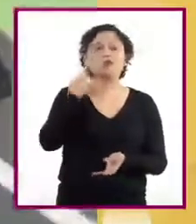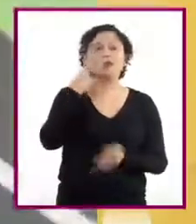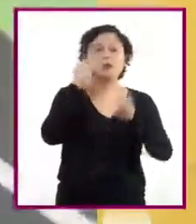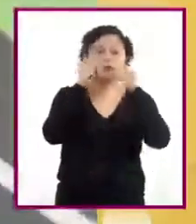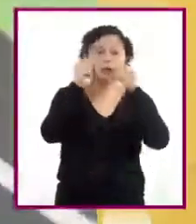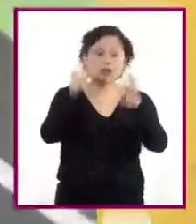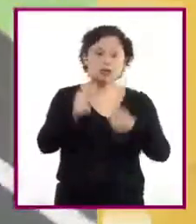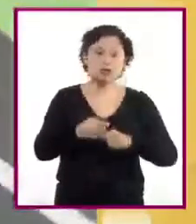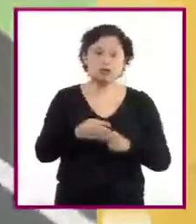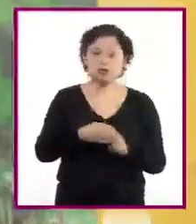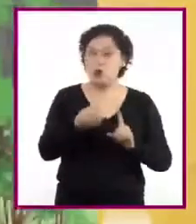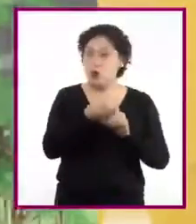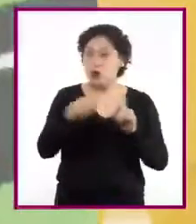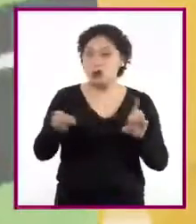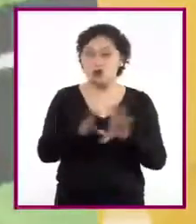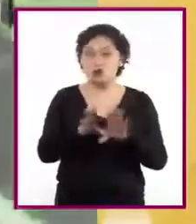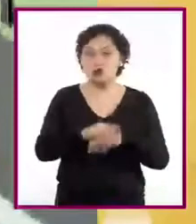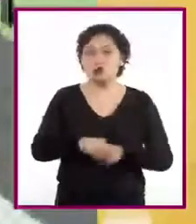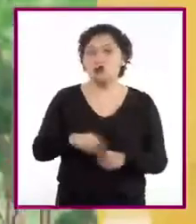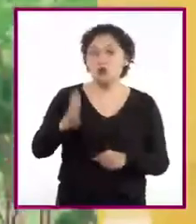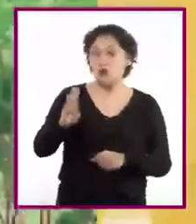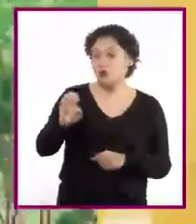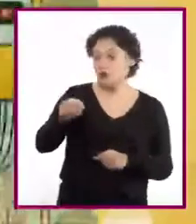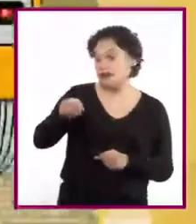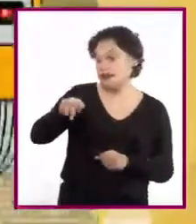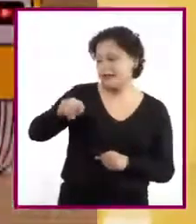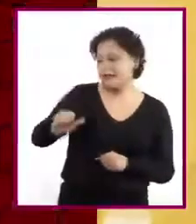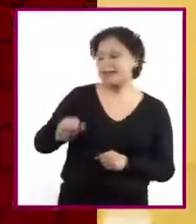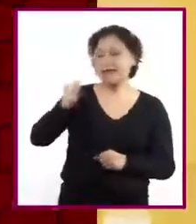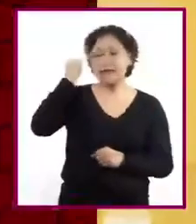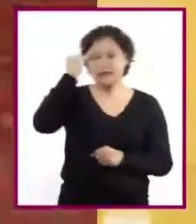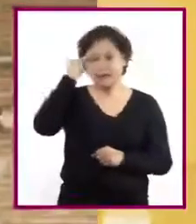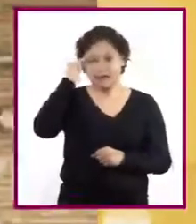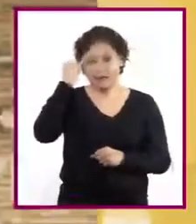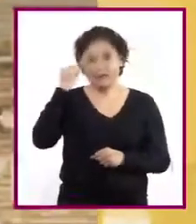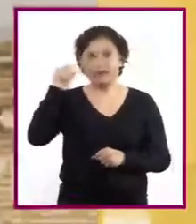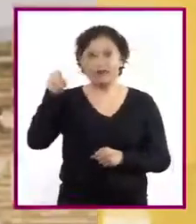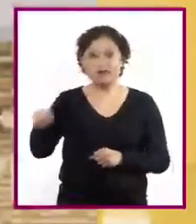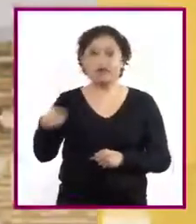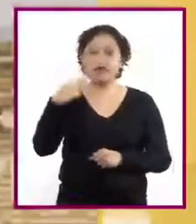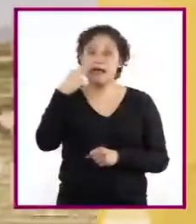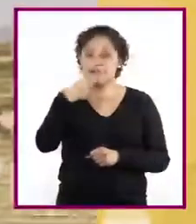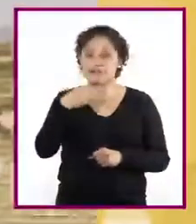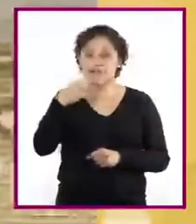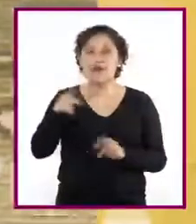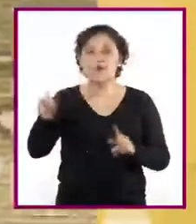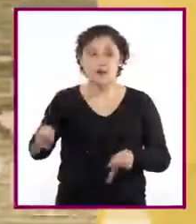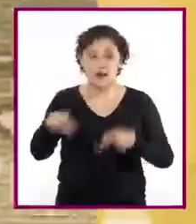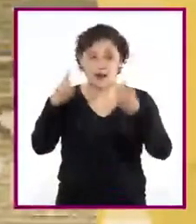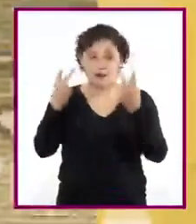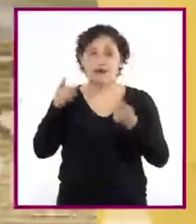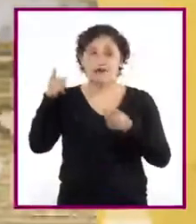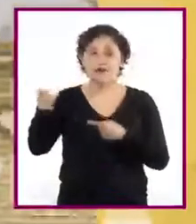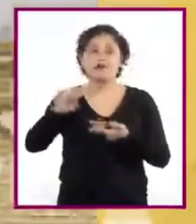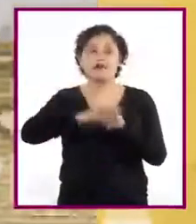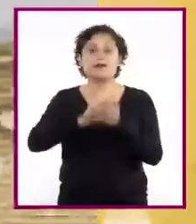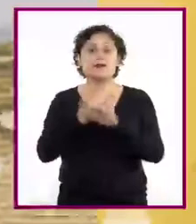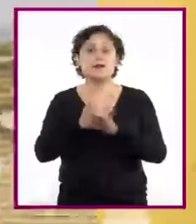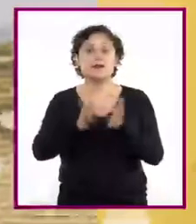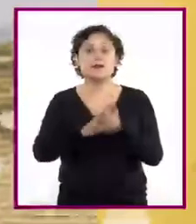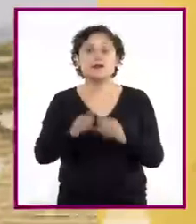oración. Venita indígena, náhuatl vende. Tortillas en el mercado de Cuautitlán.